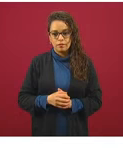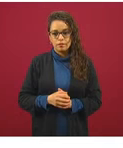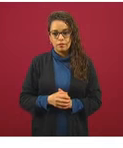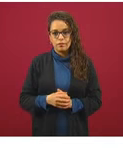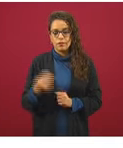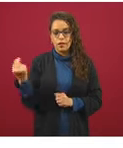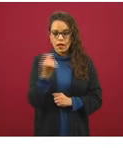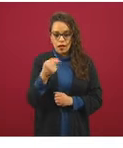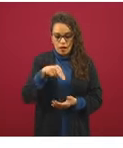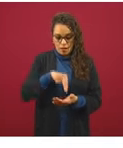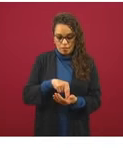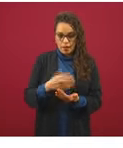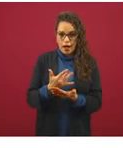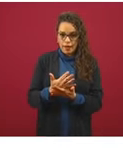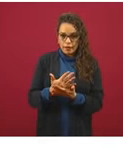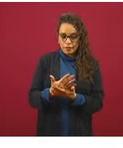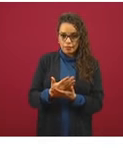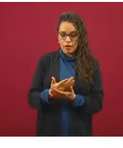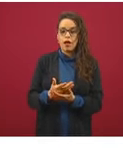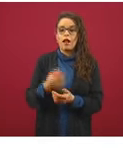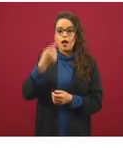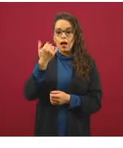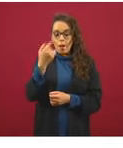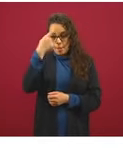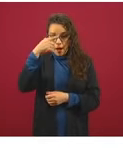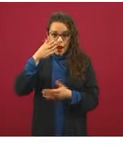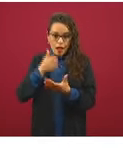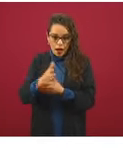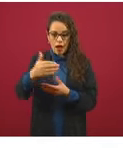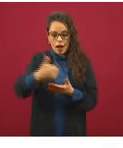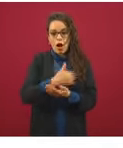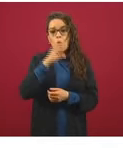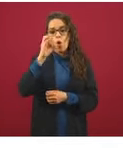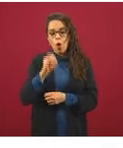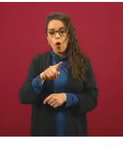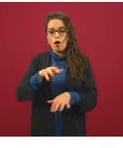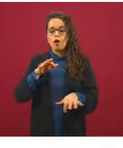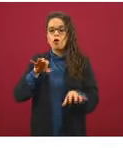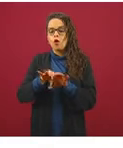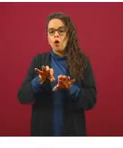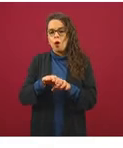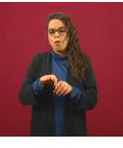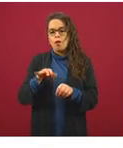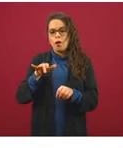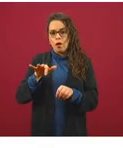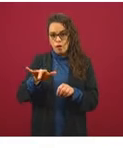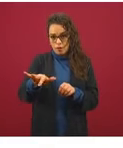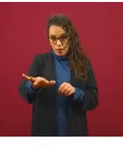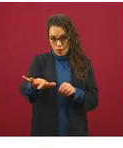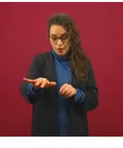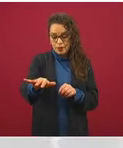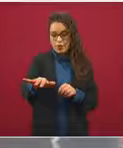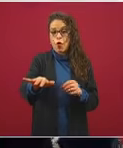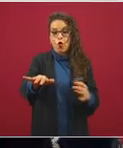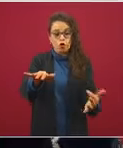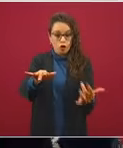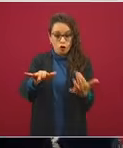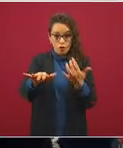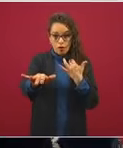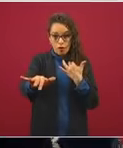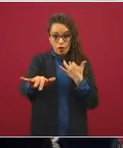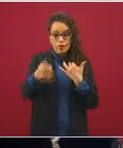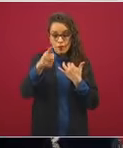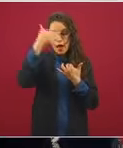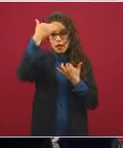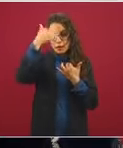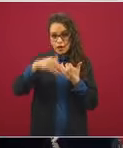para ir hacia el otro lado. Entonces, como las calles, no tomamos cualquier calle y el sentido que